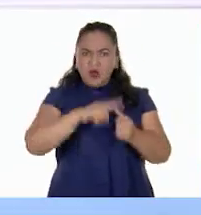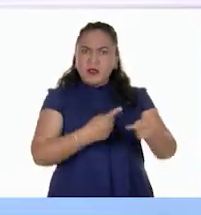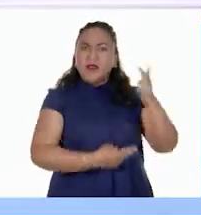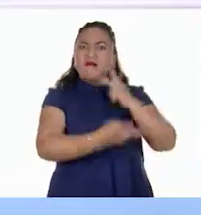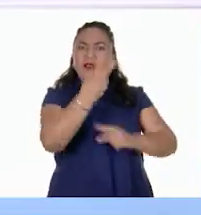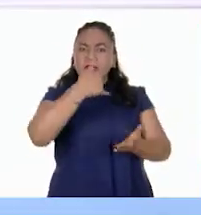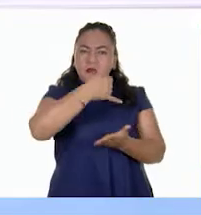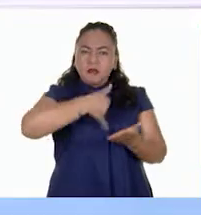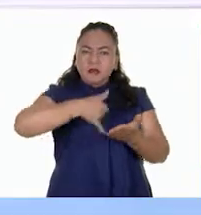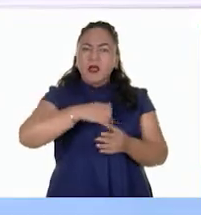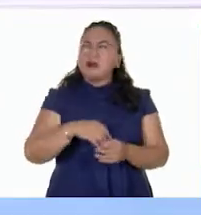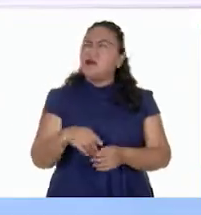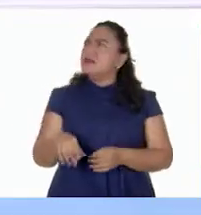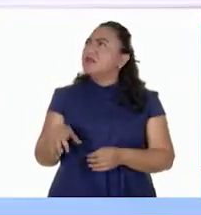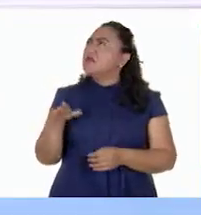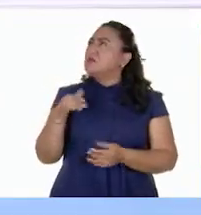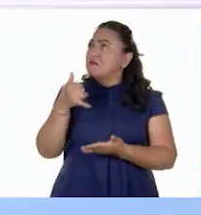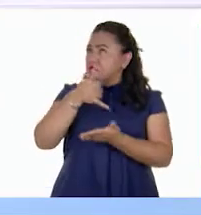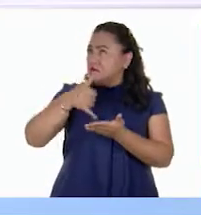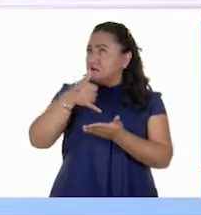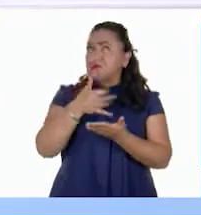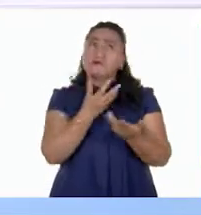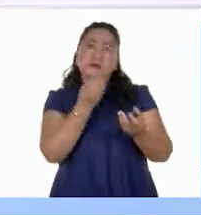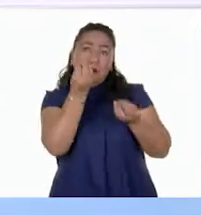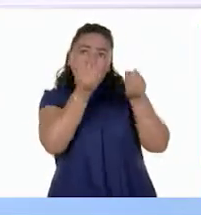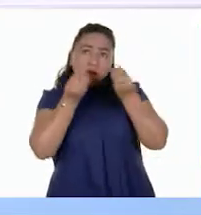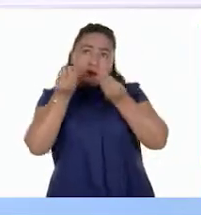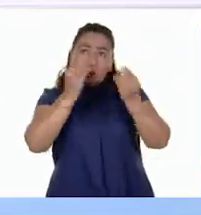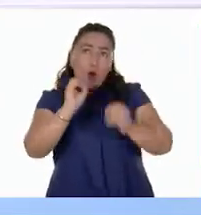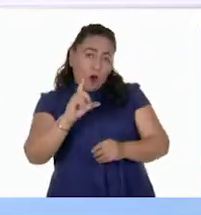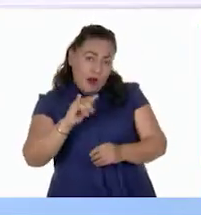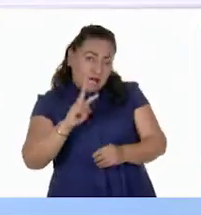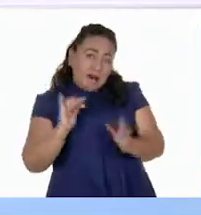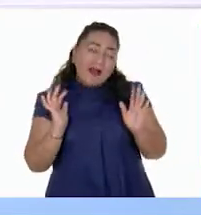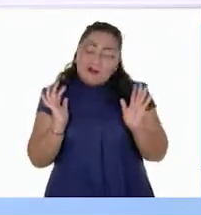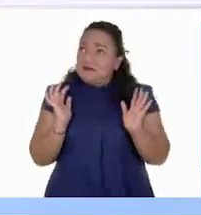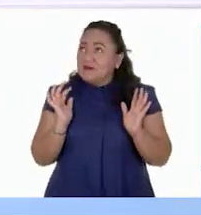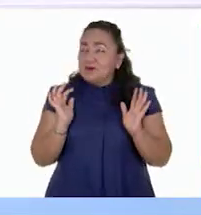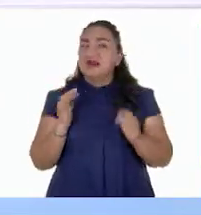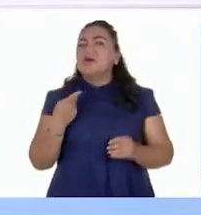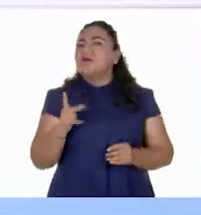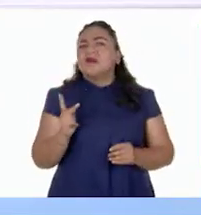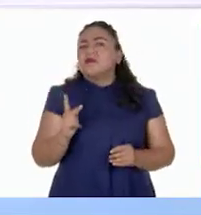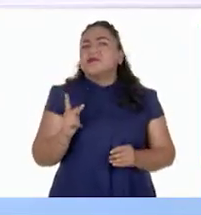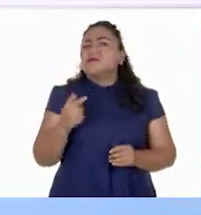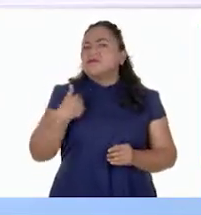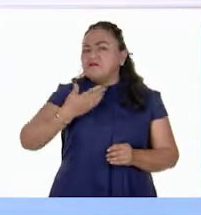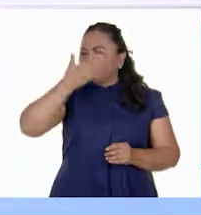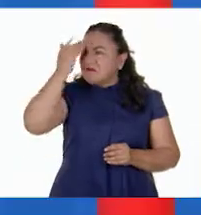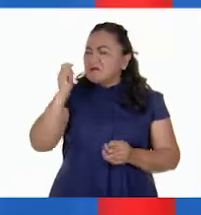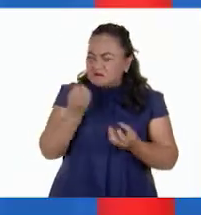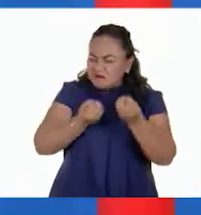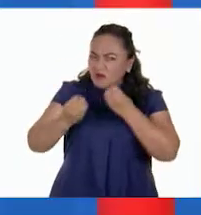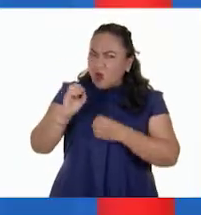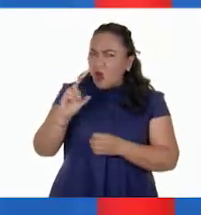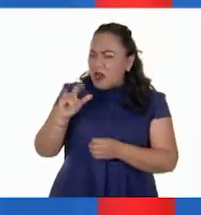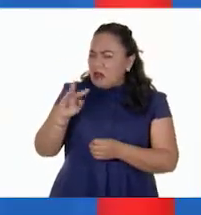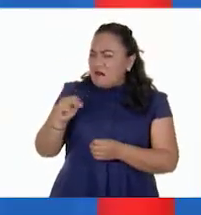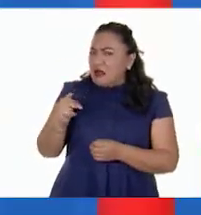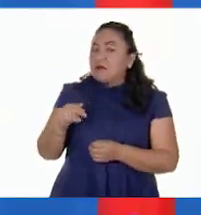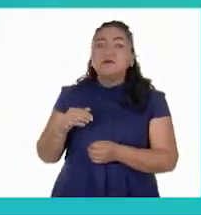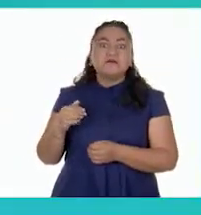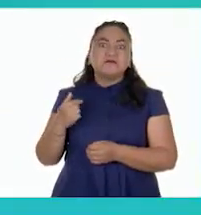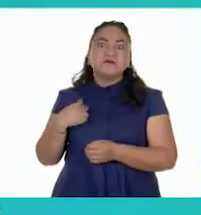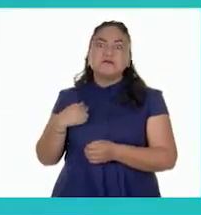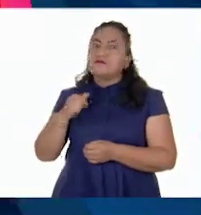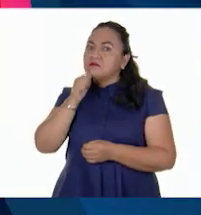Ah, ¿el aceite de oliva? Pues de las olivas, supongo. Pero no sé qué son. Sí, yo tampoco sé qué